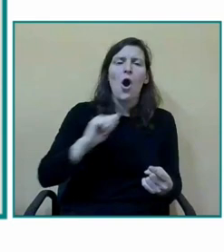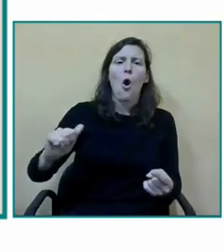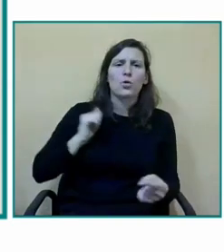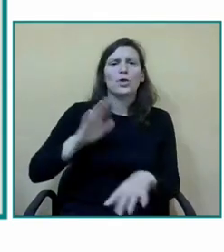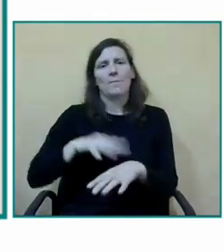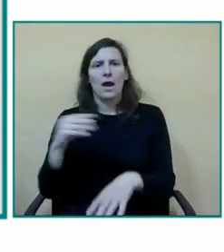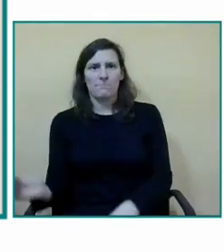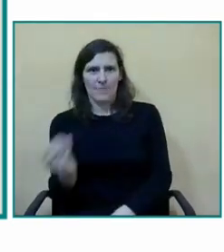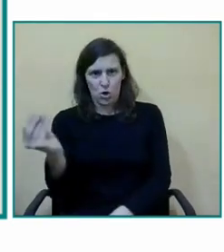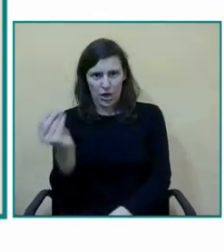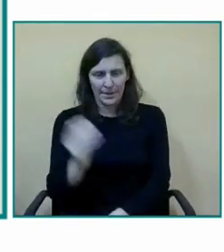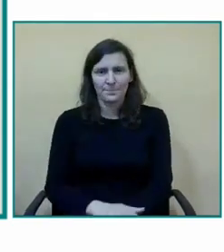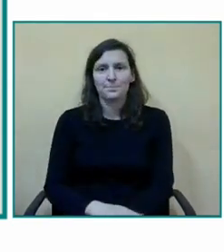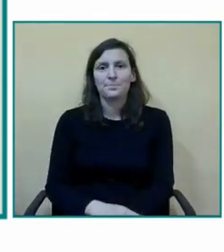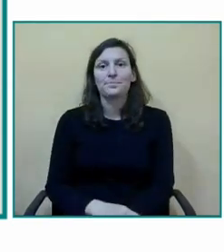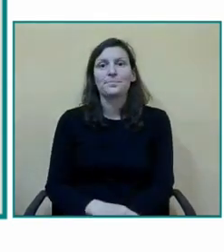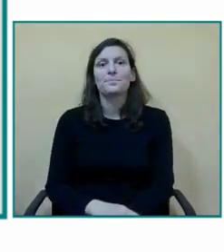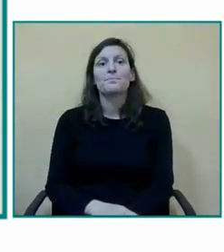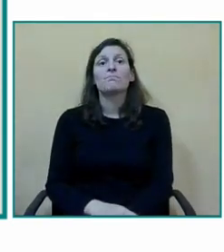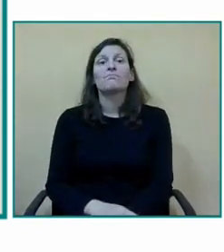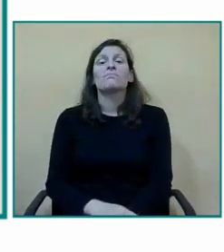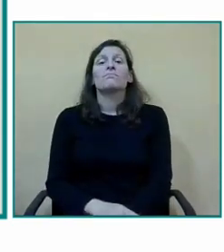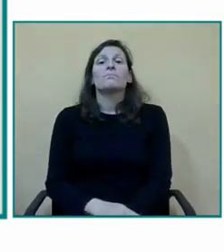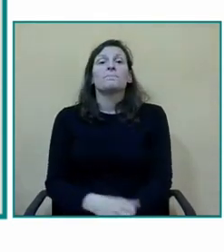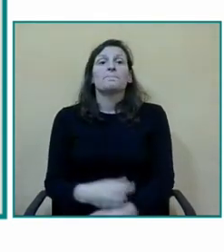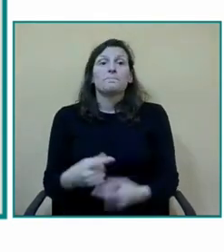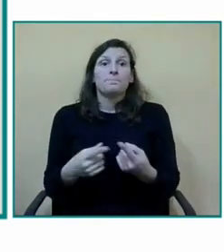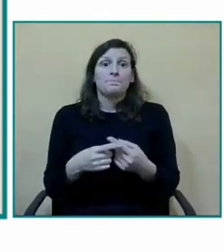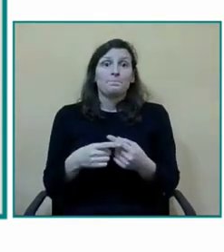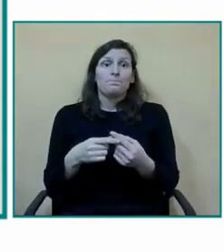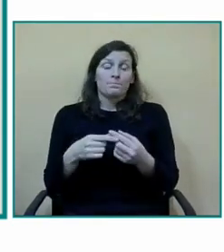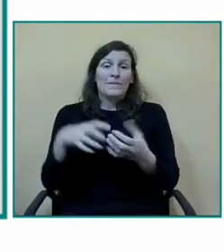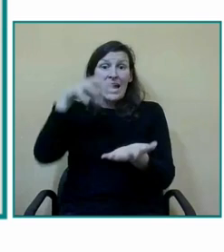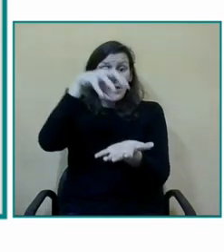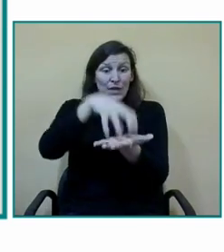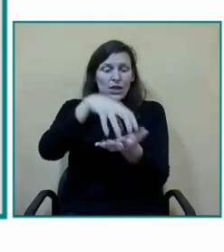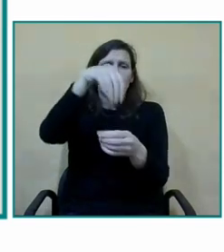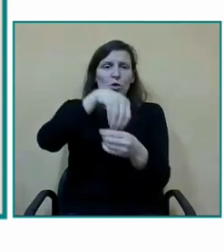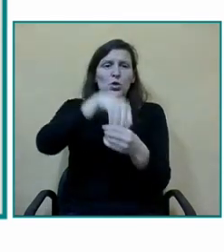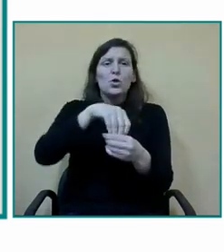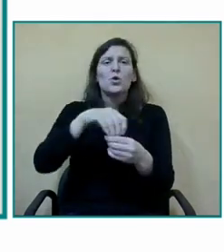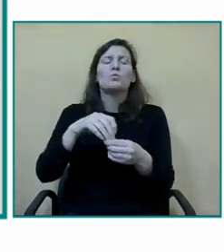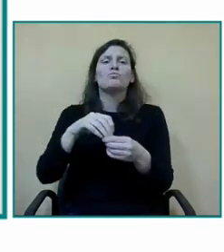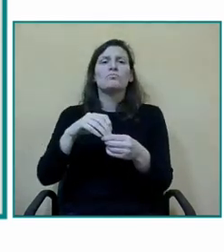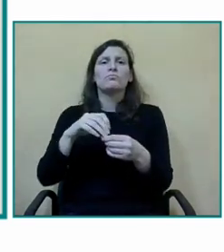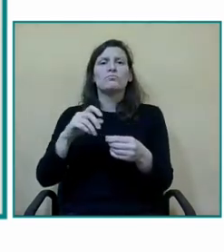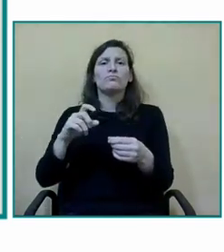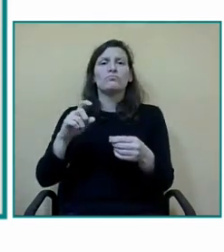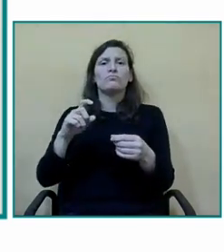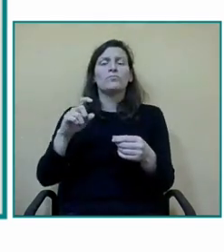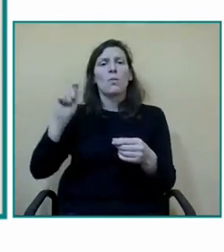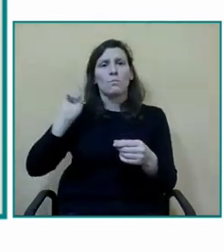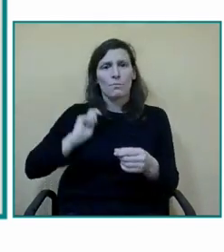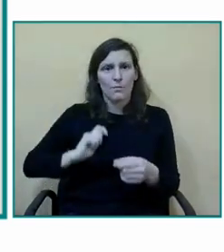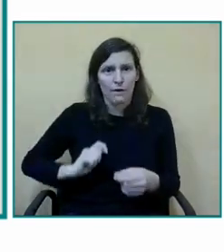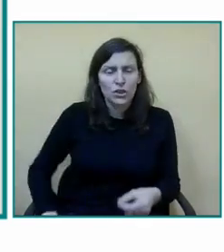la comunidad educativa han sido parte muy importante a la hora de construir este espacio que da